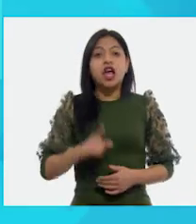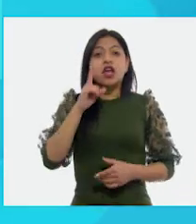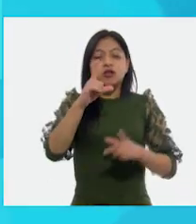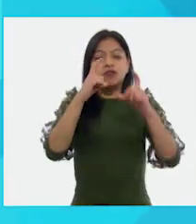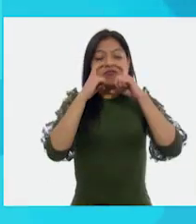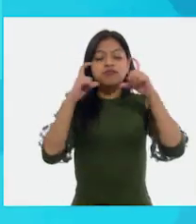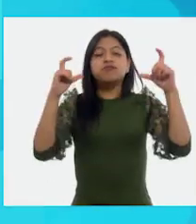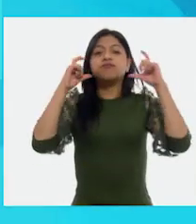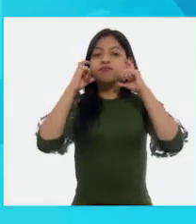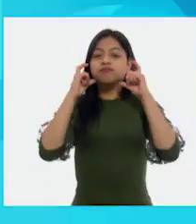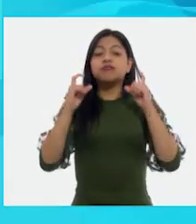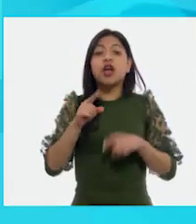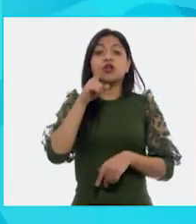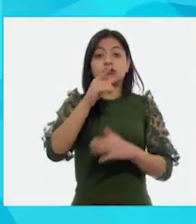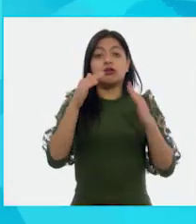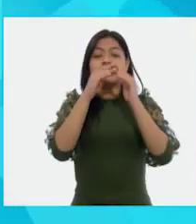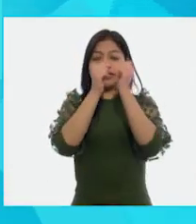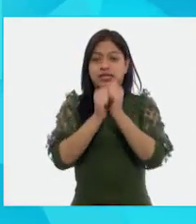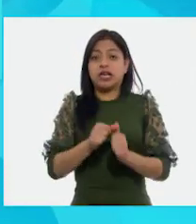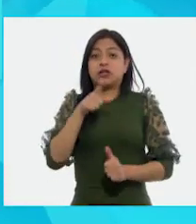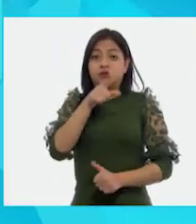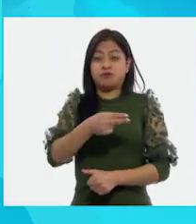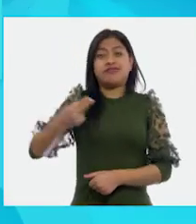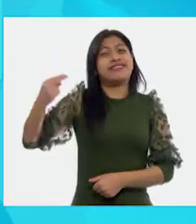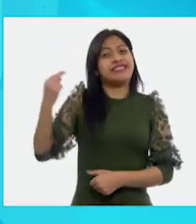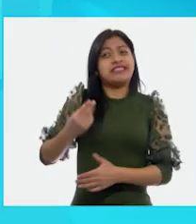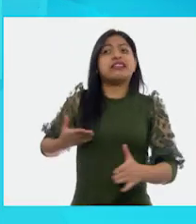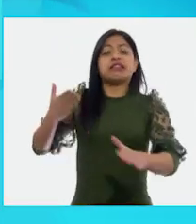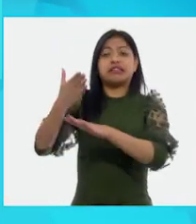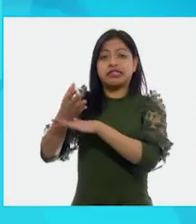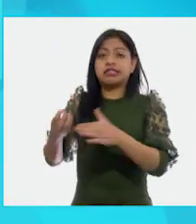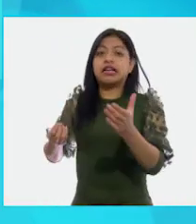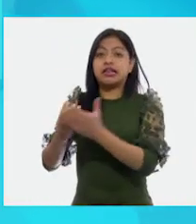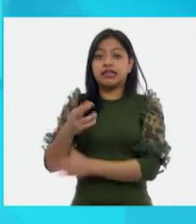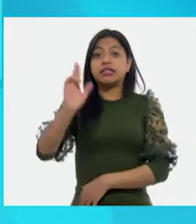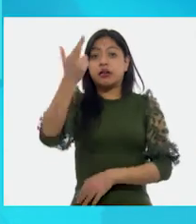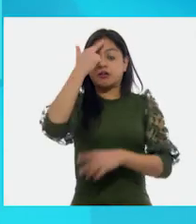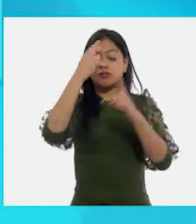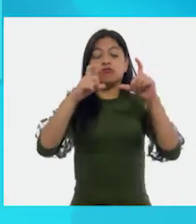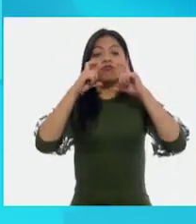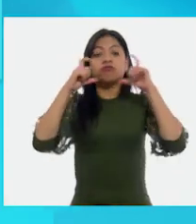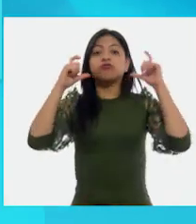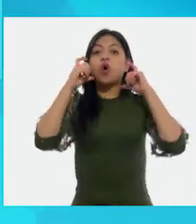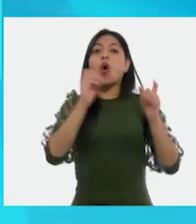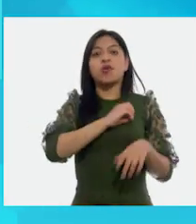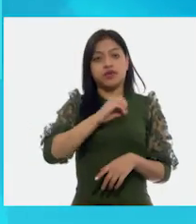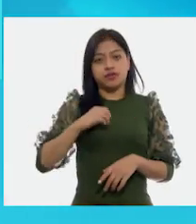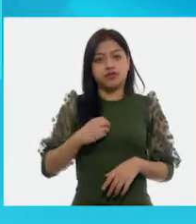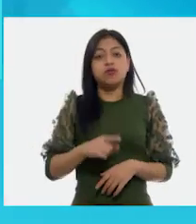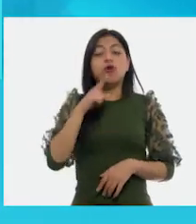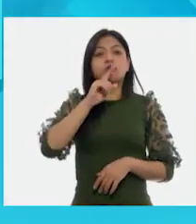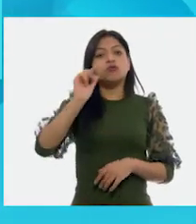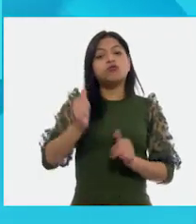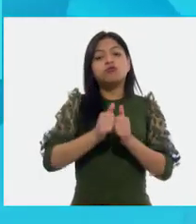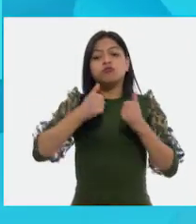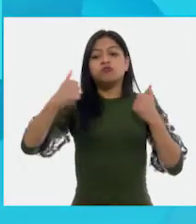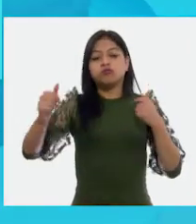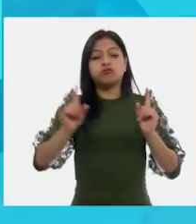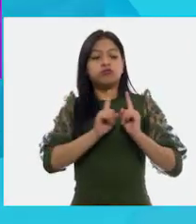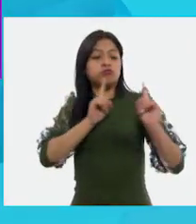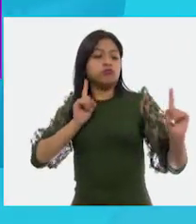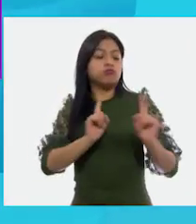Utiliza cubrebocas. No salgas de casa. Y si tienes que hacerlo, recuerda que es obligatorio utilizarlo. Mantén la sana